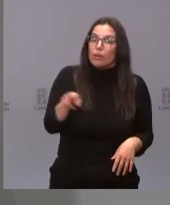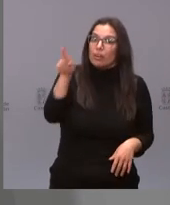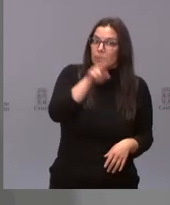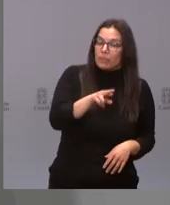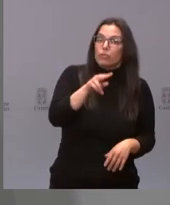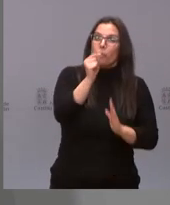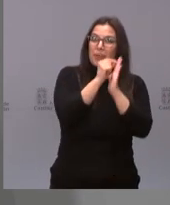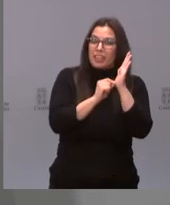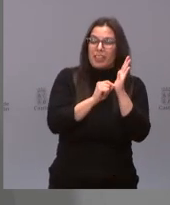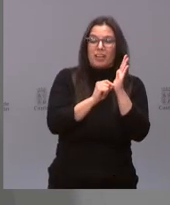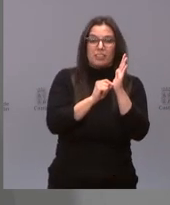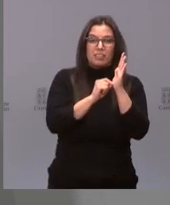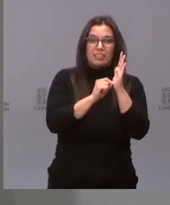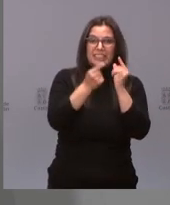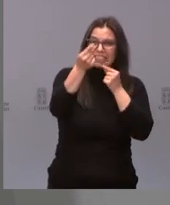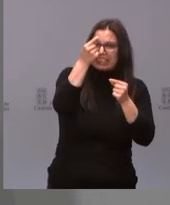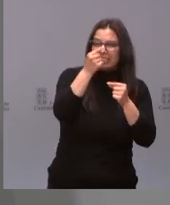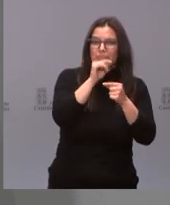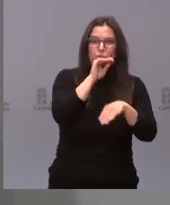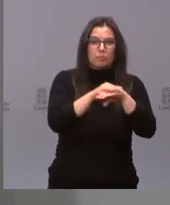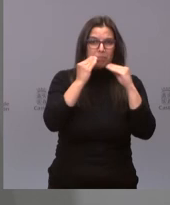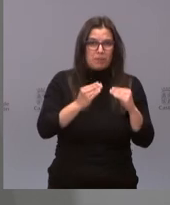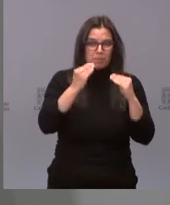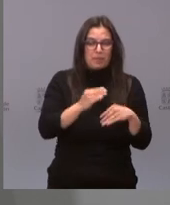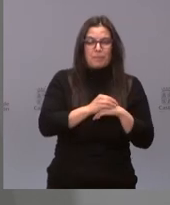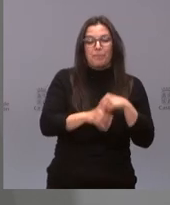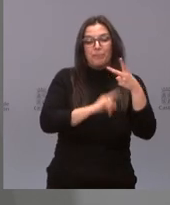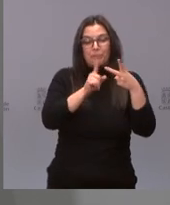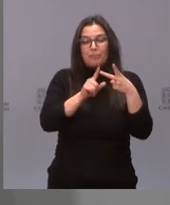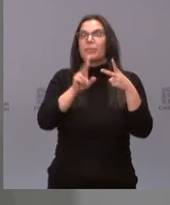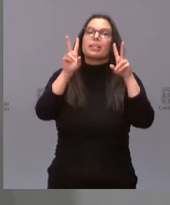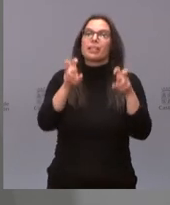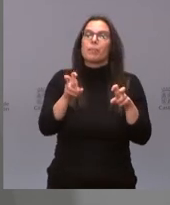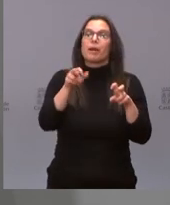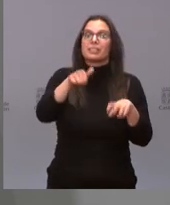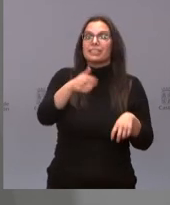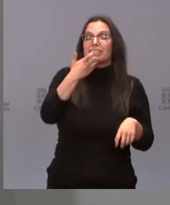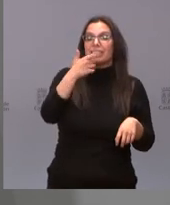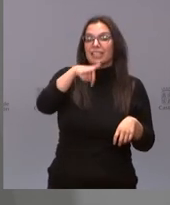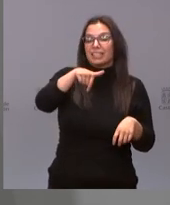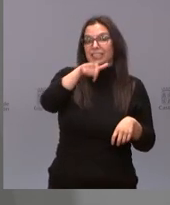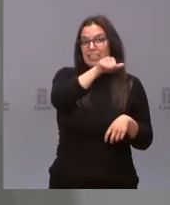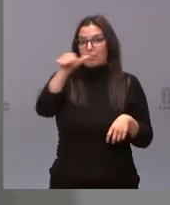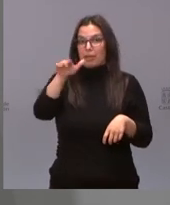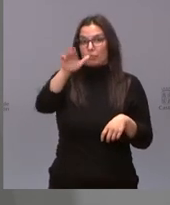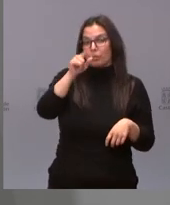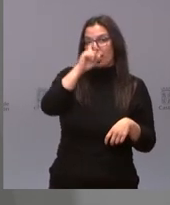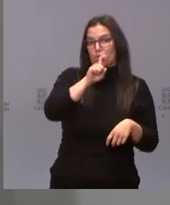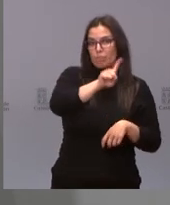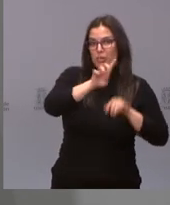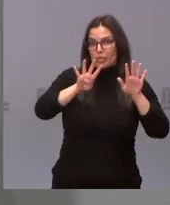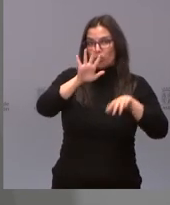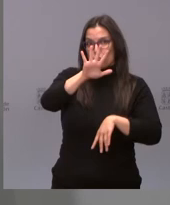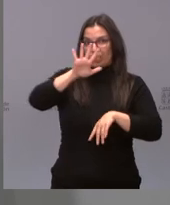las medidas de precaución. En relación a si se van a citar en 1959,